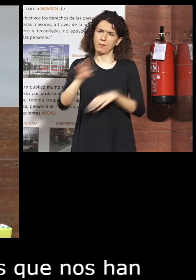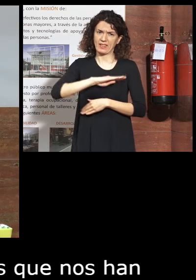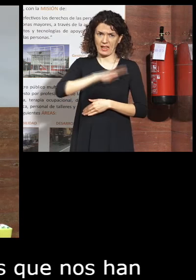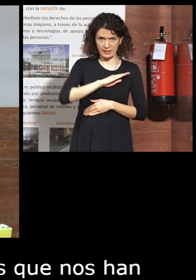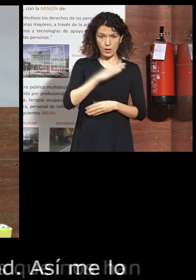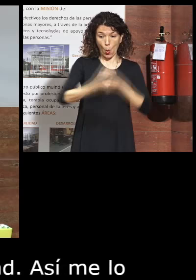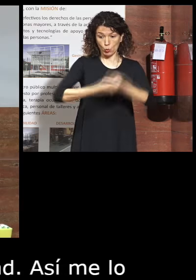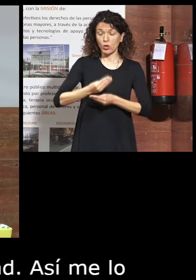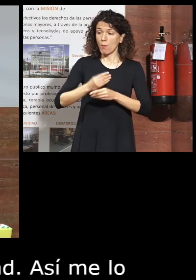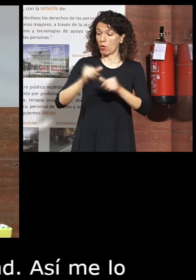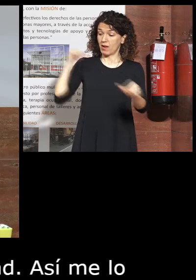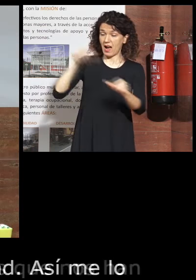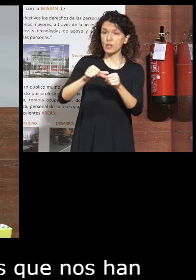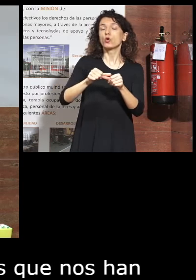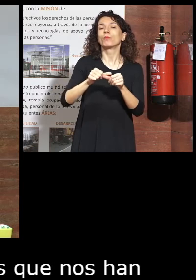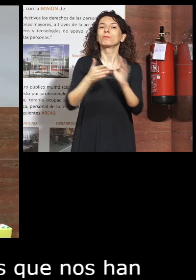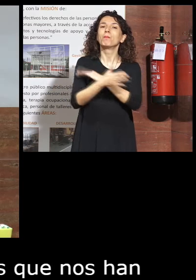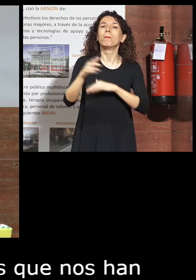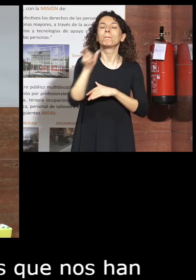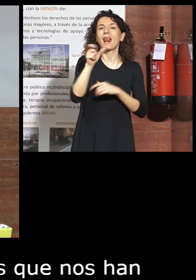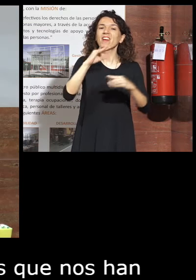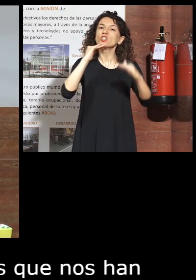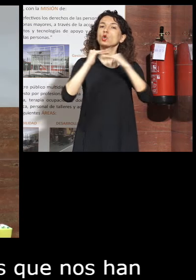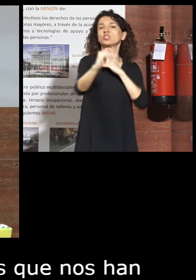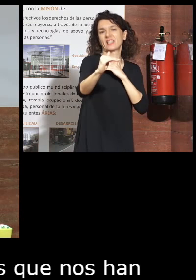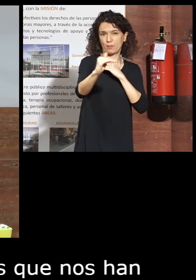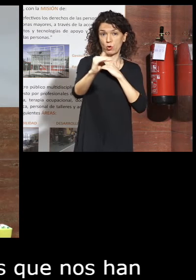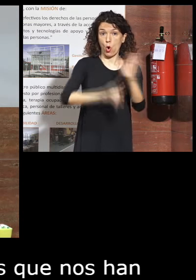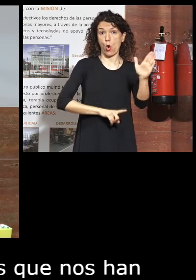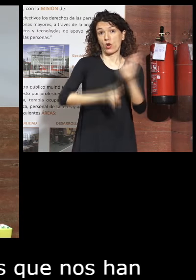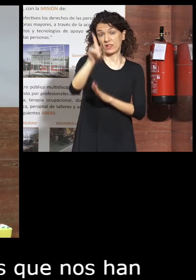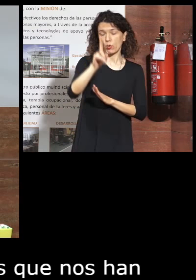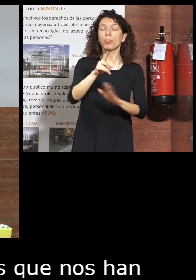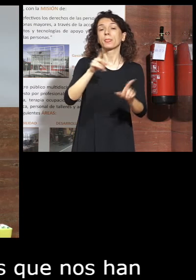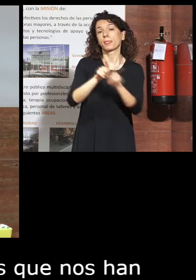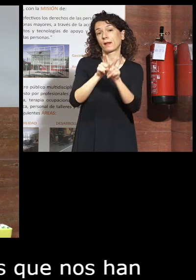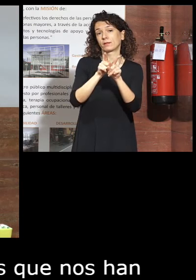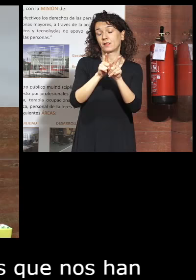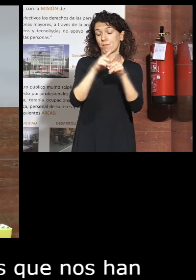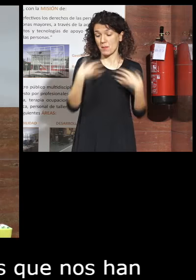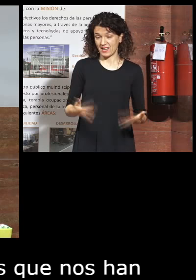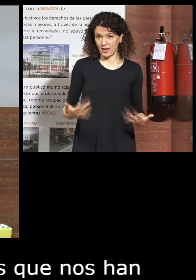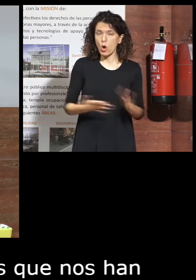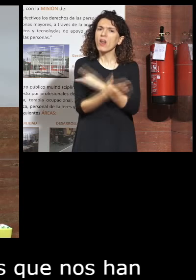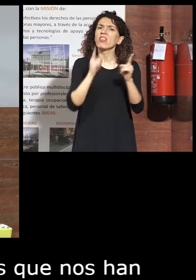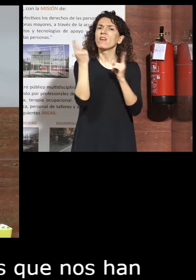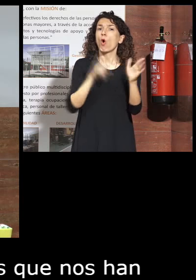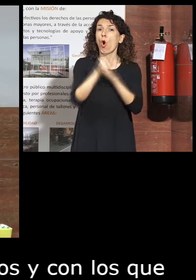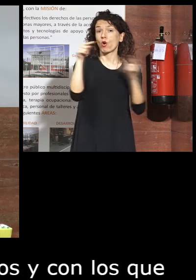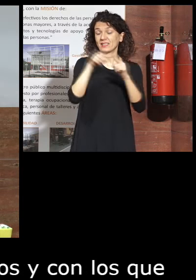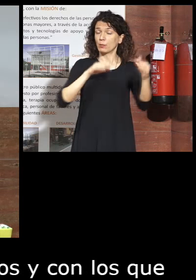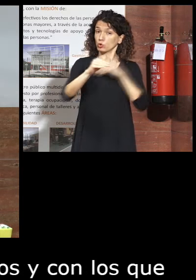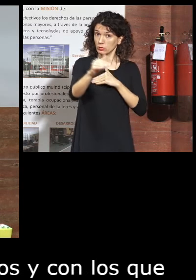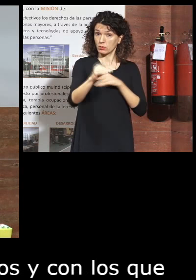Utilizamos mucho estos años la palabra sostenible. Los objetivos de desarrollo del milenio ahora deben ser sostenibles para que su